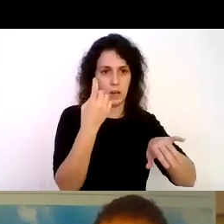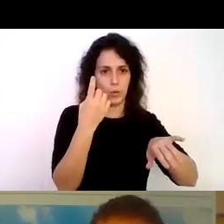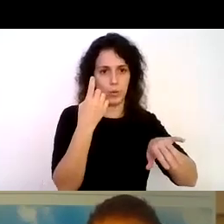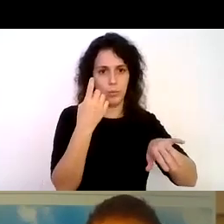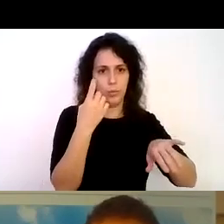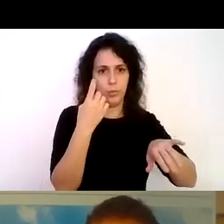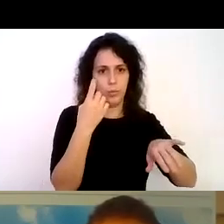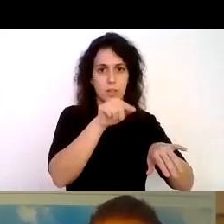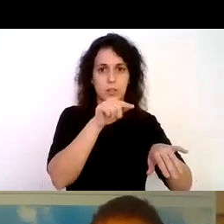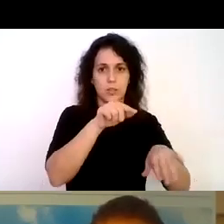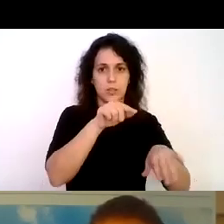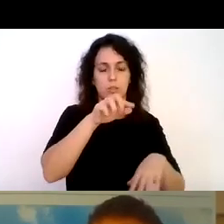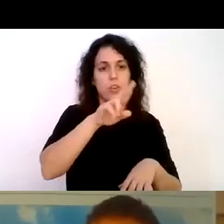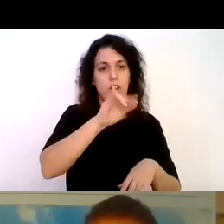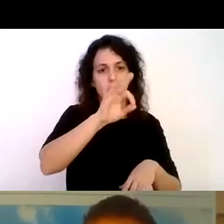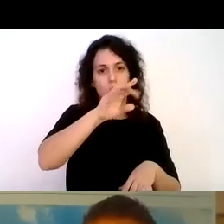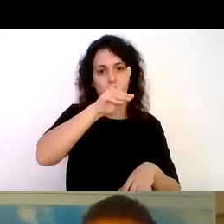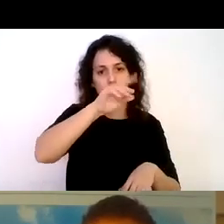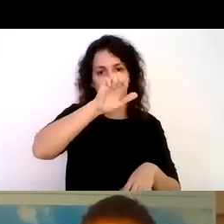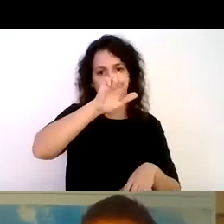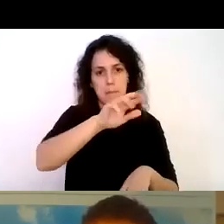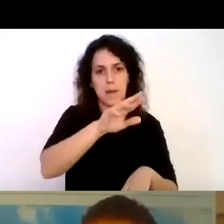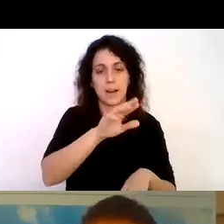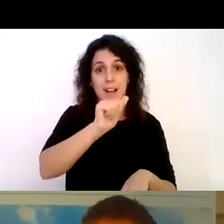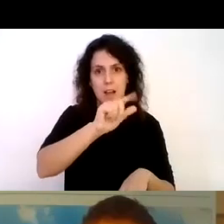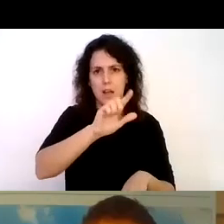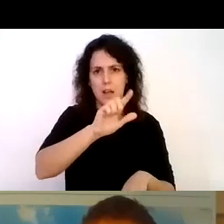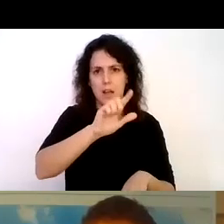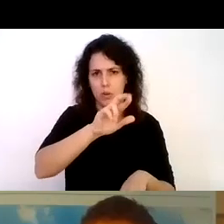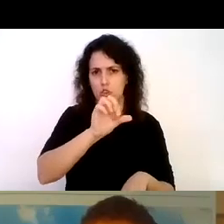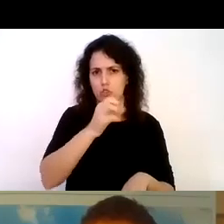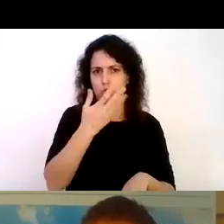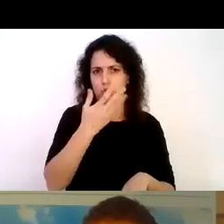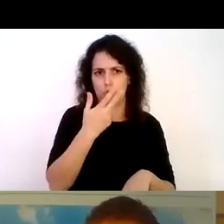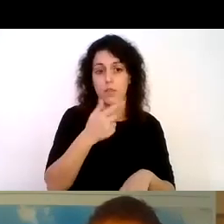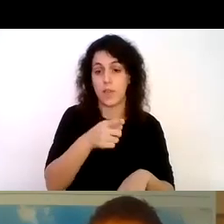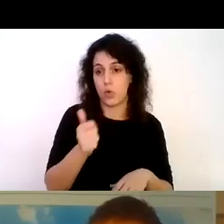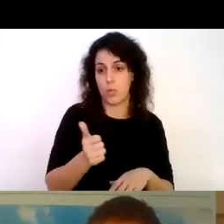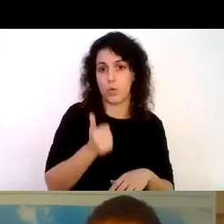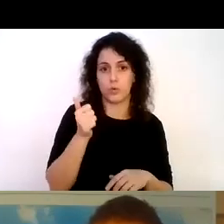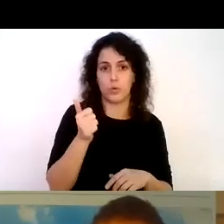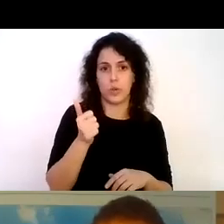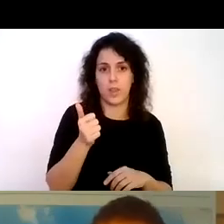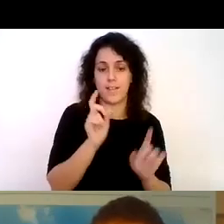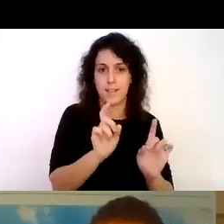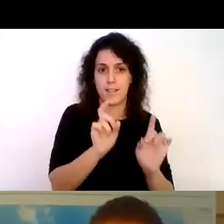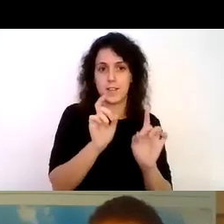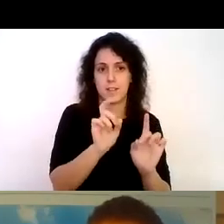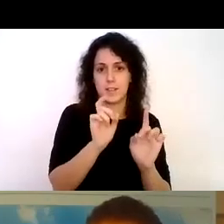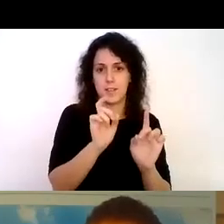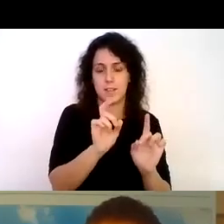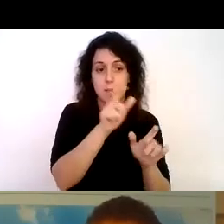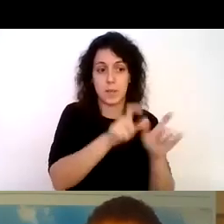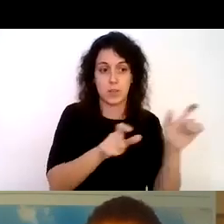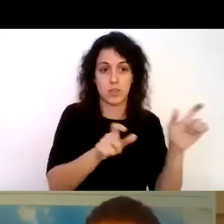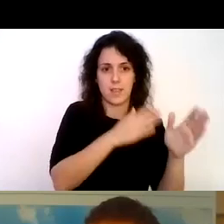es en Rivemar un lugar que Carlos Rolandi conoce bien así tuve la oportunidad de enseñar a personas con